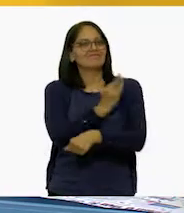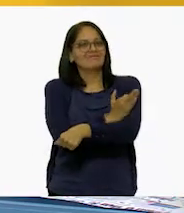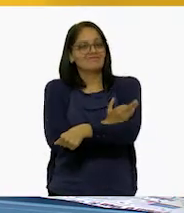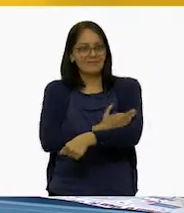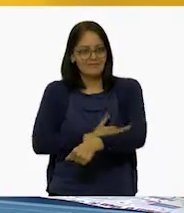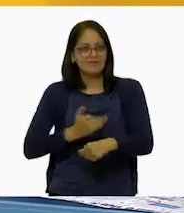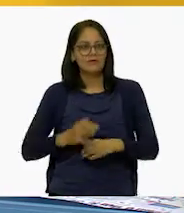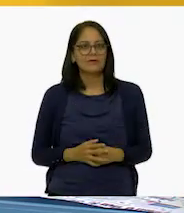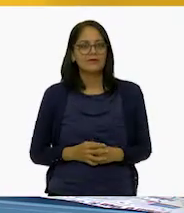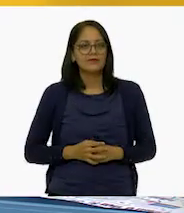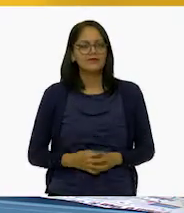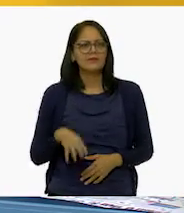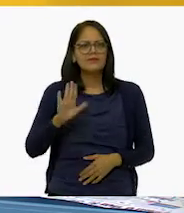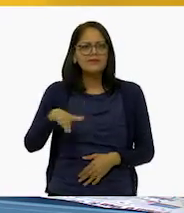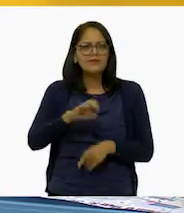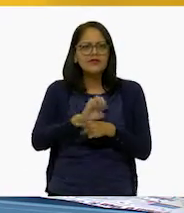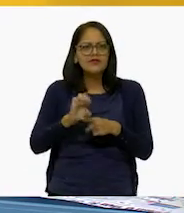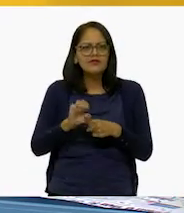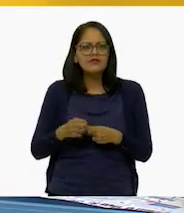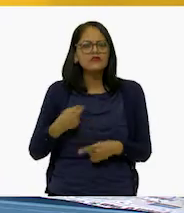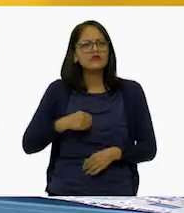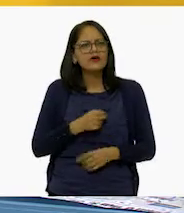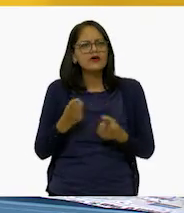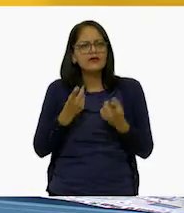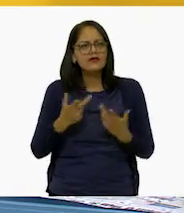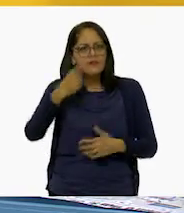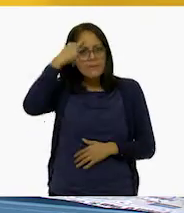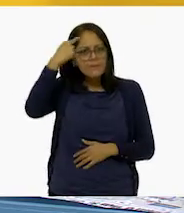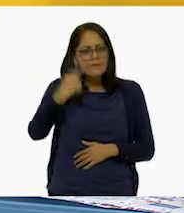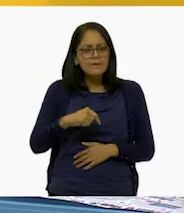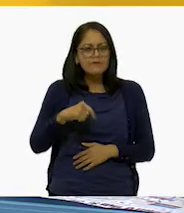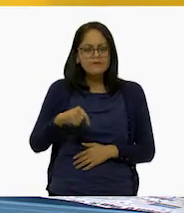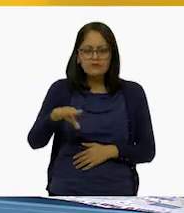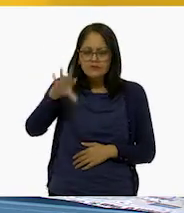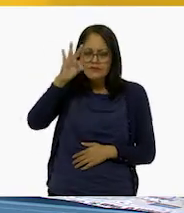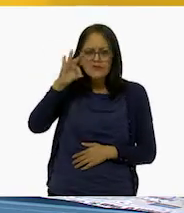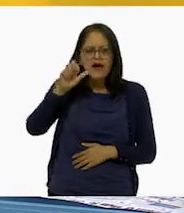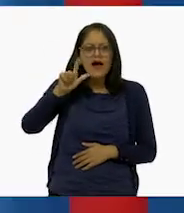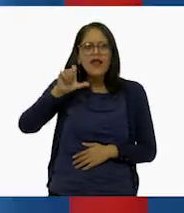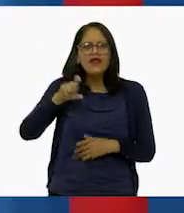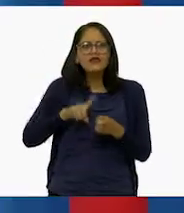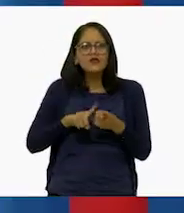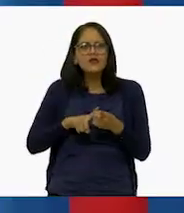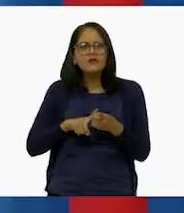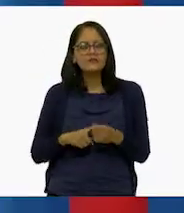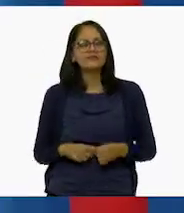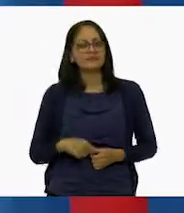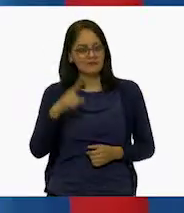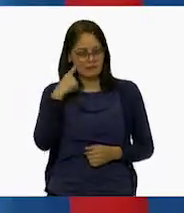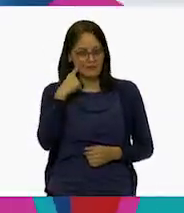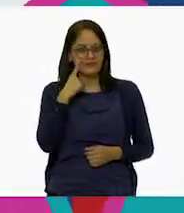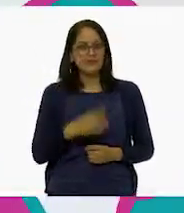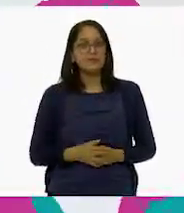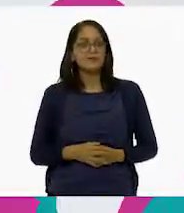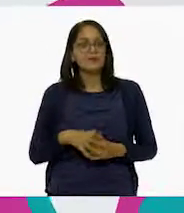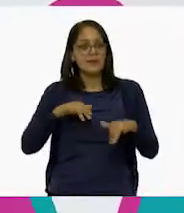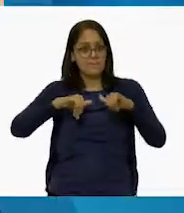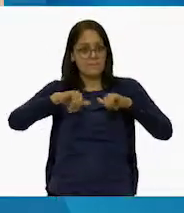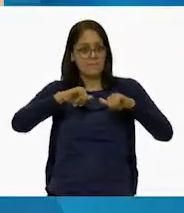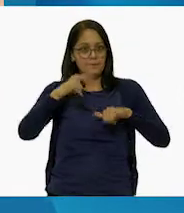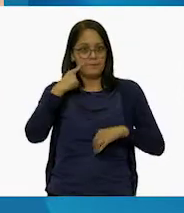entonces, ¿qué es lo que tenemos que hacer para encontrar a Ale? Veamos el mapa.